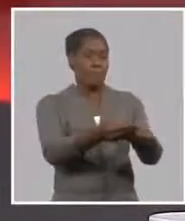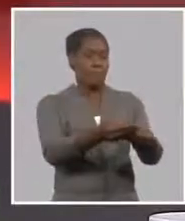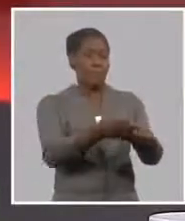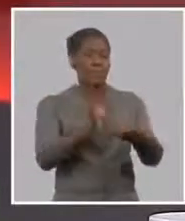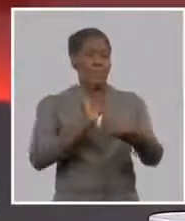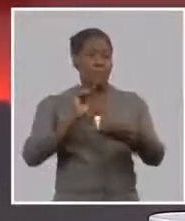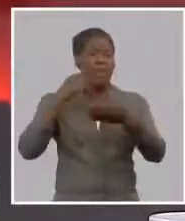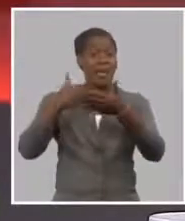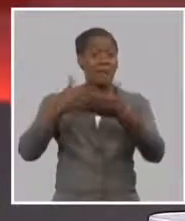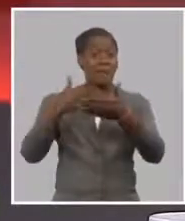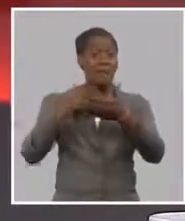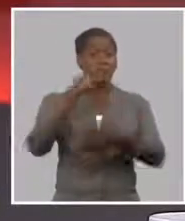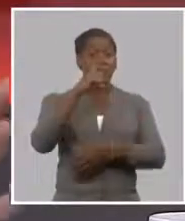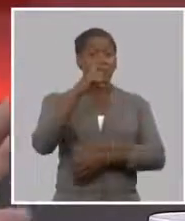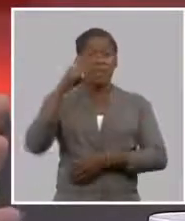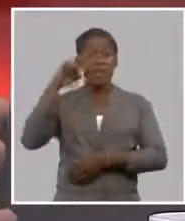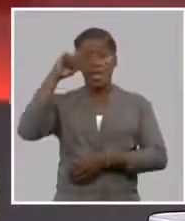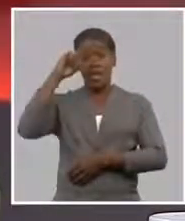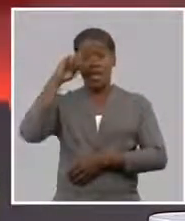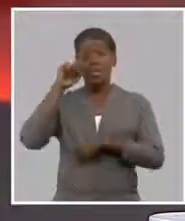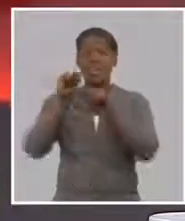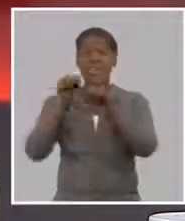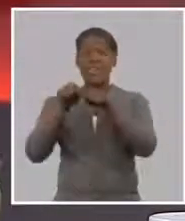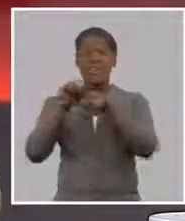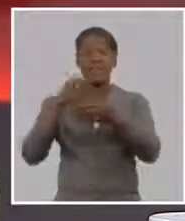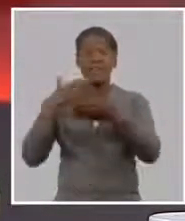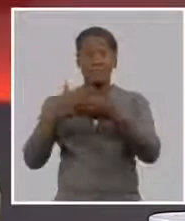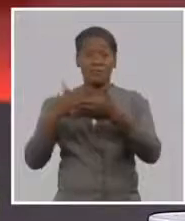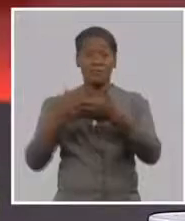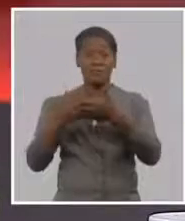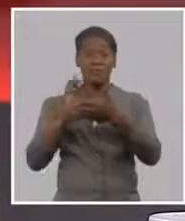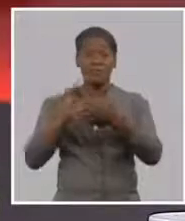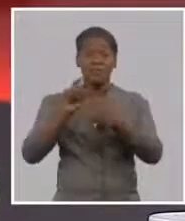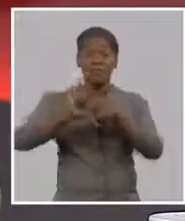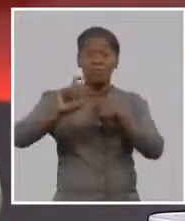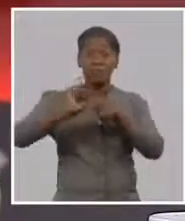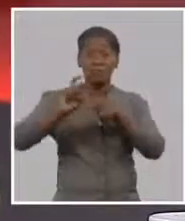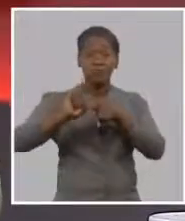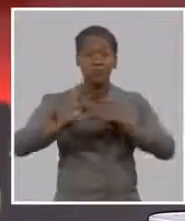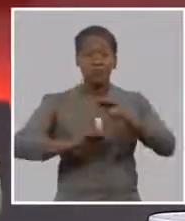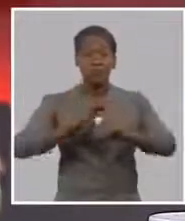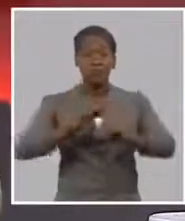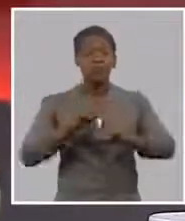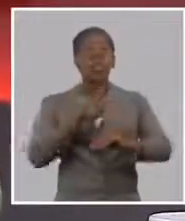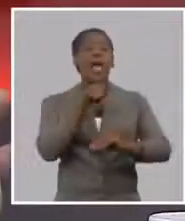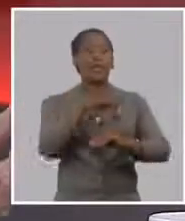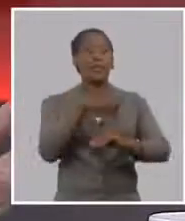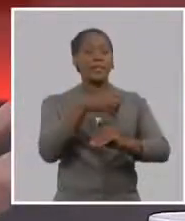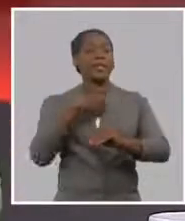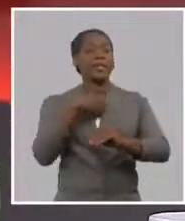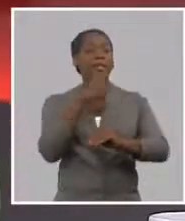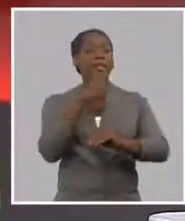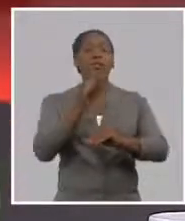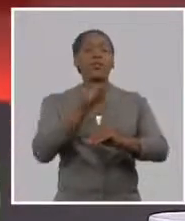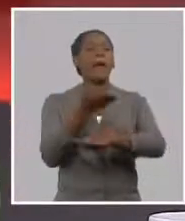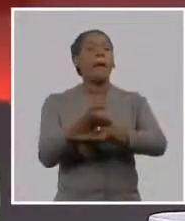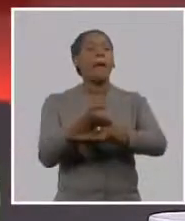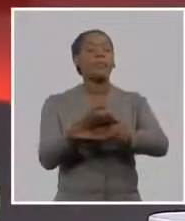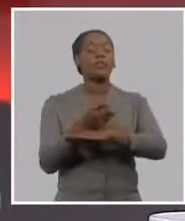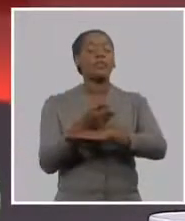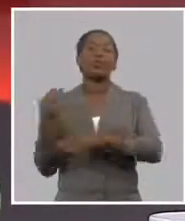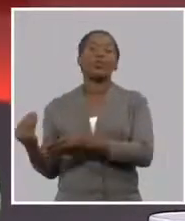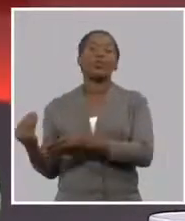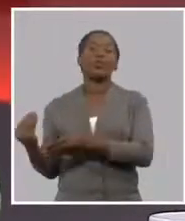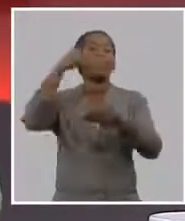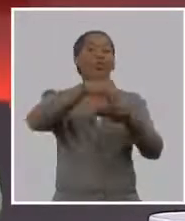agentes de seguro nuestra en todo el país tenemos más de 1750 y también tenemos agentes de seguro TCP que